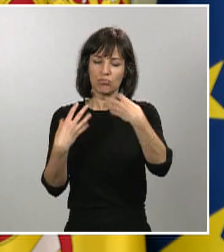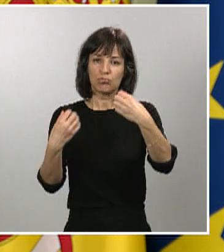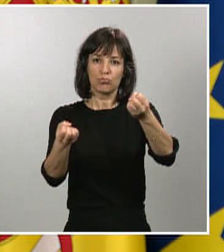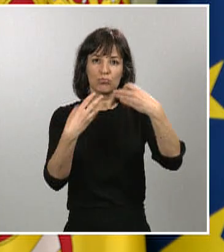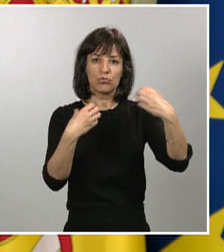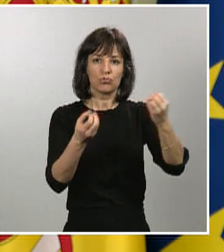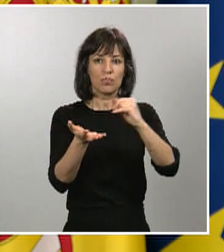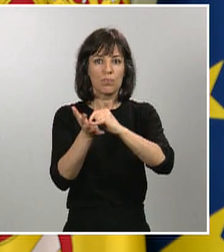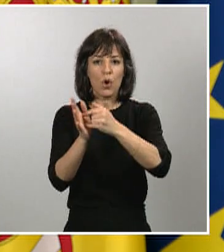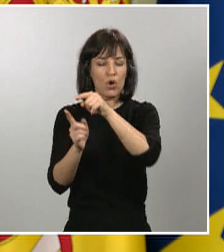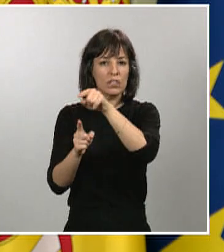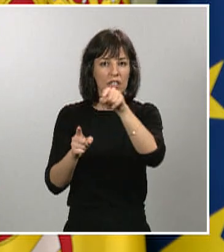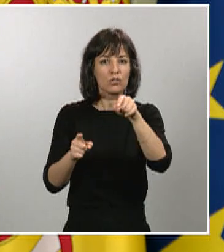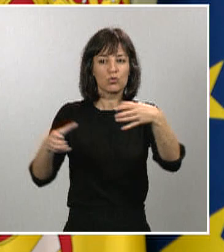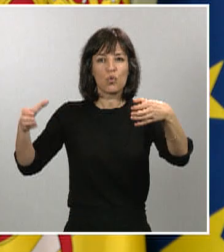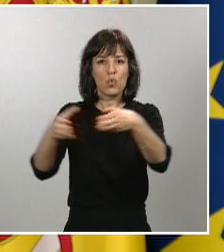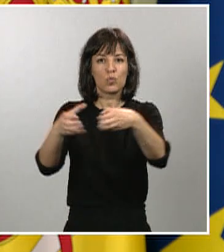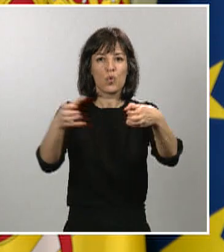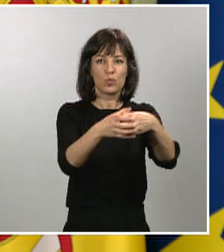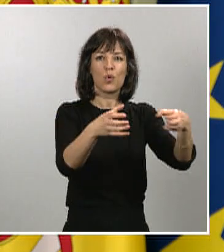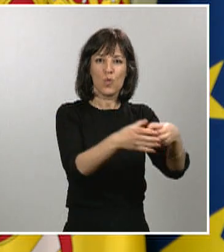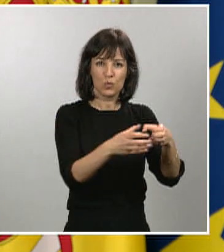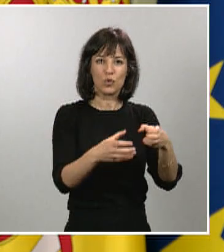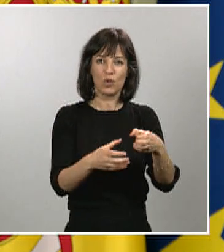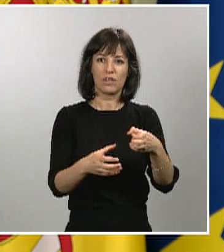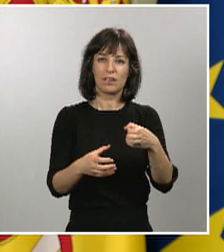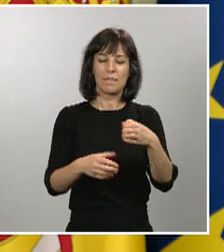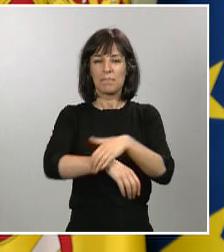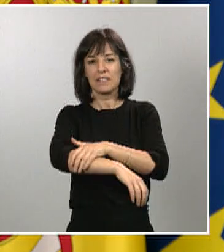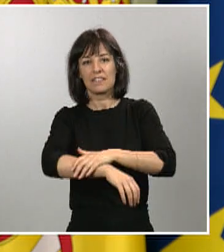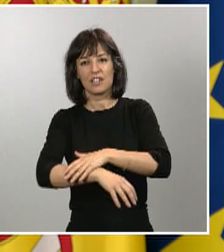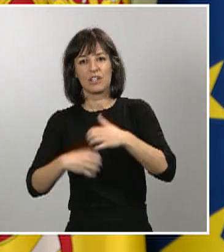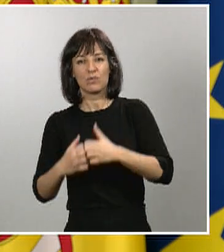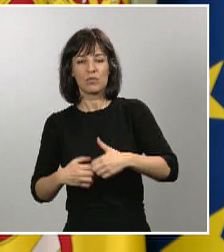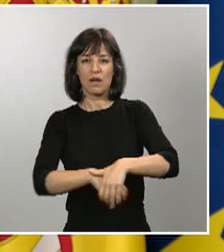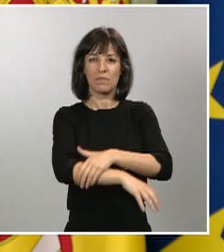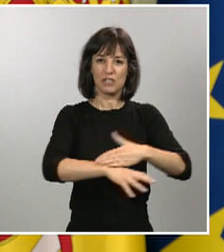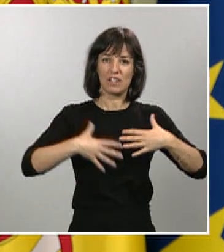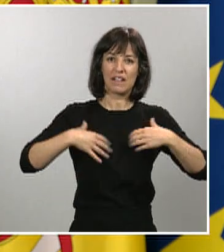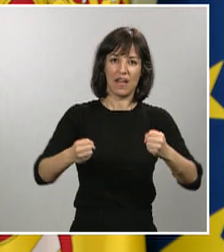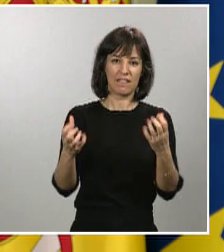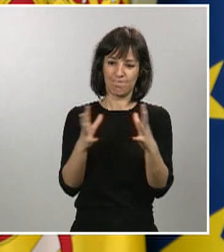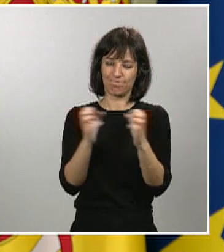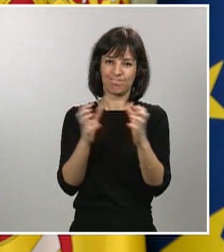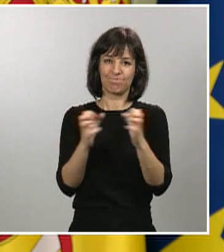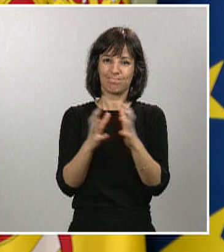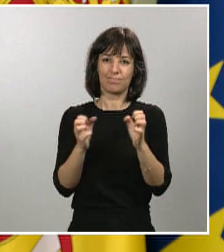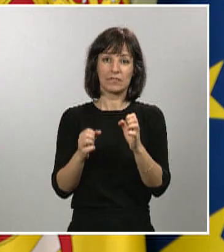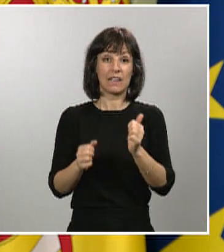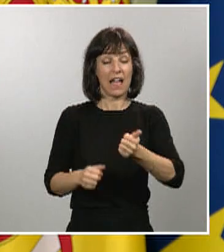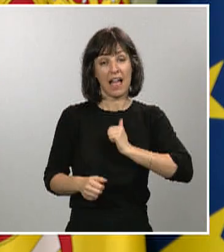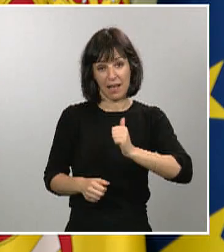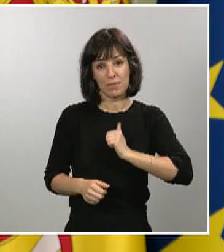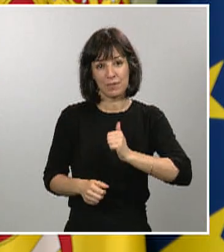conjunta que estamos, como decía, entre el Ministerio de Industria y el Ministerio de Sanidad. Y aprovecho para agradecer a la